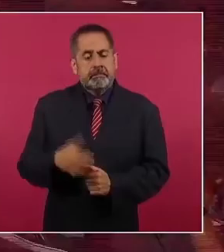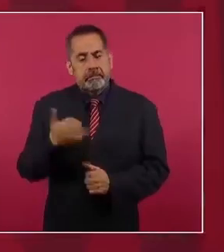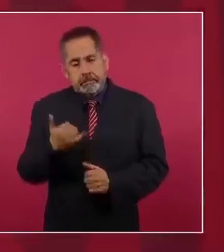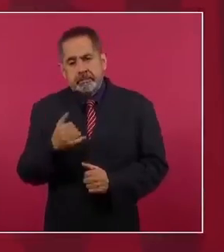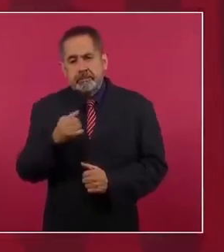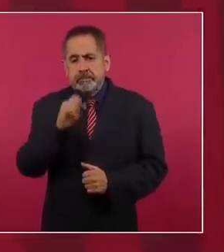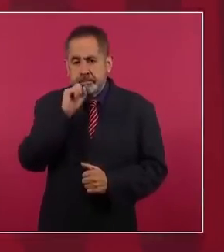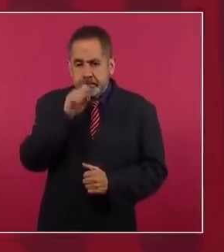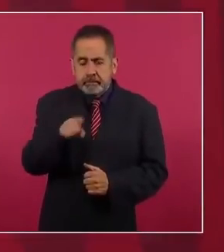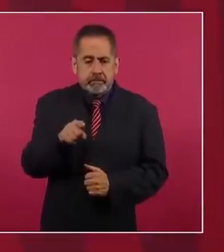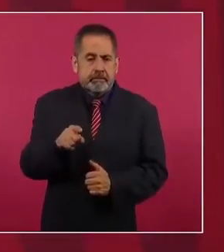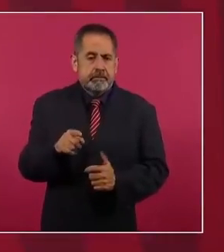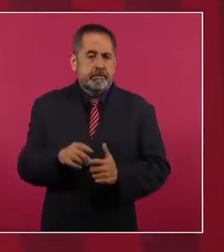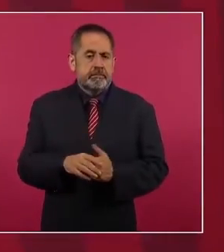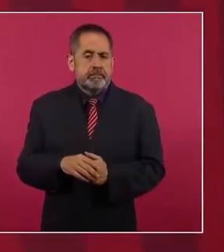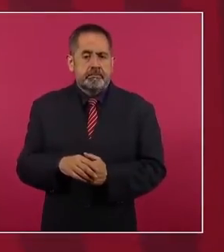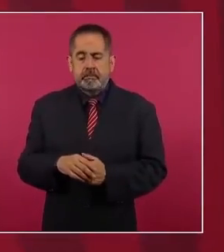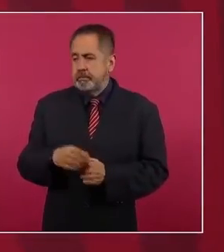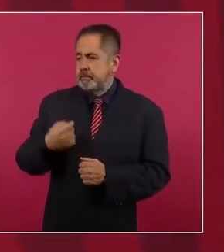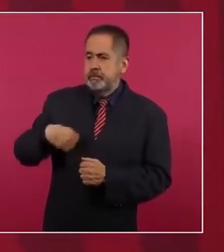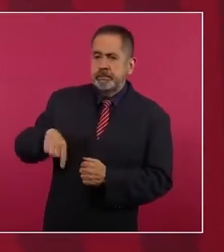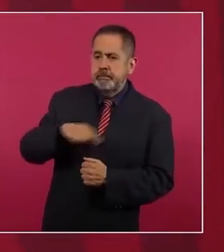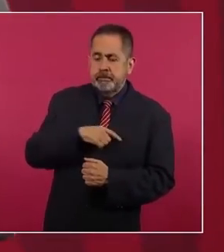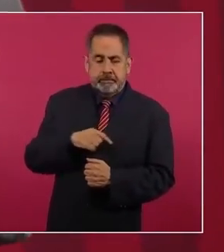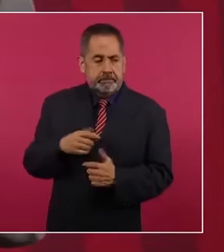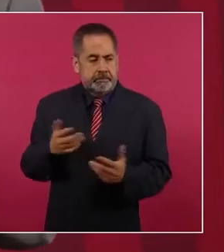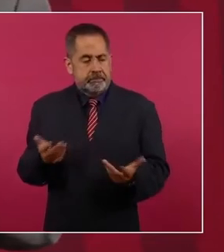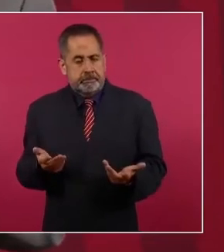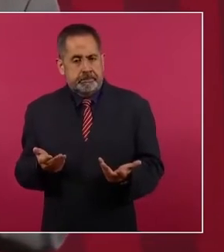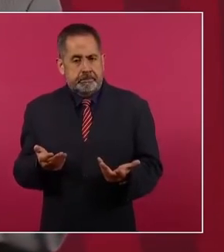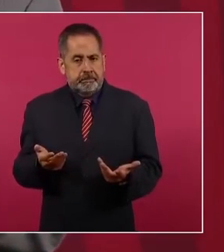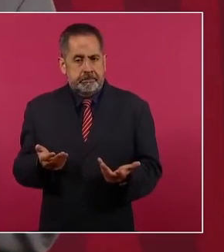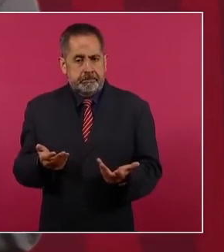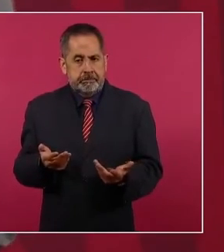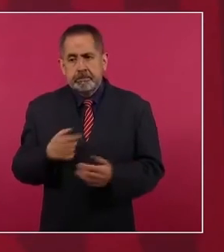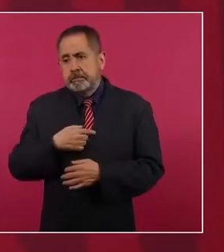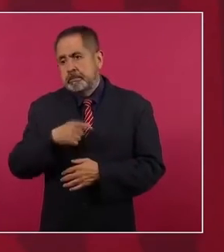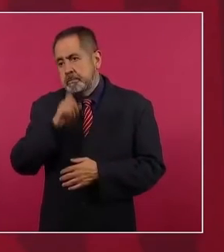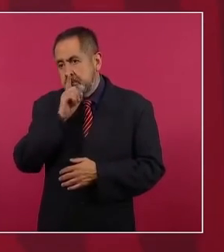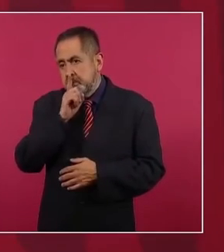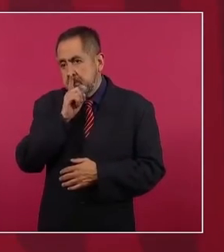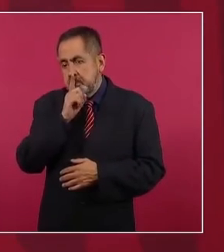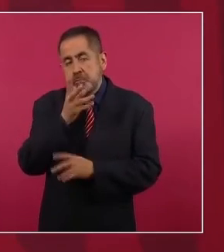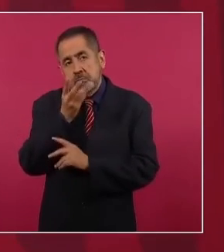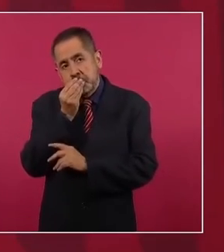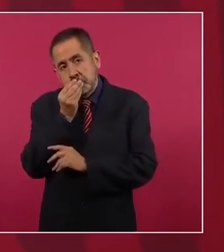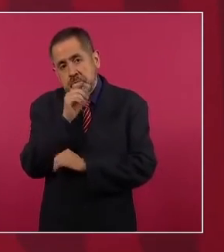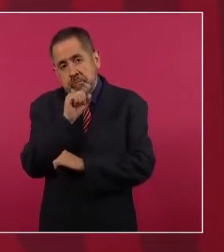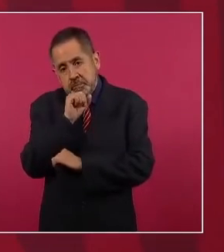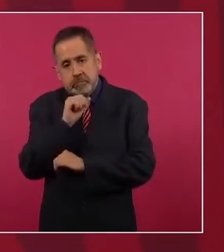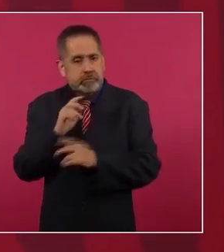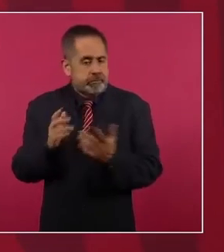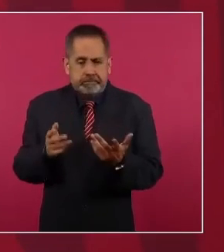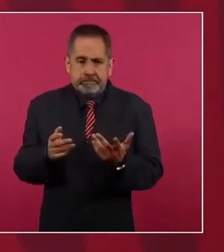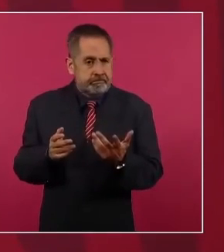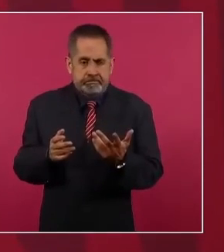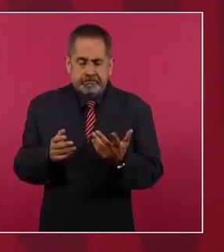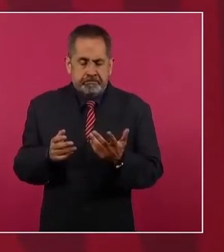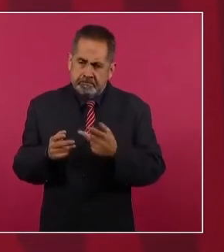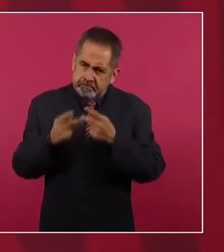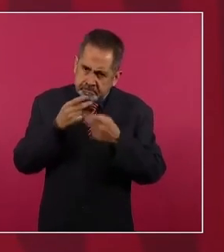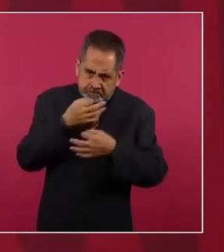Y nosotros no podemos quedarnos callados en estos casos, porque imagínense